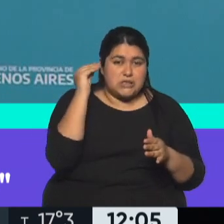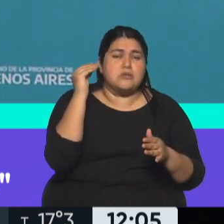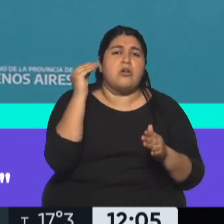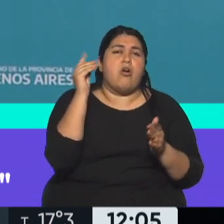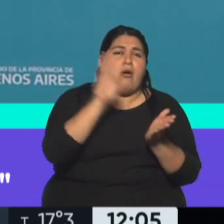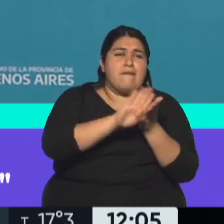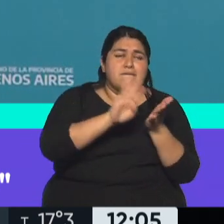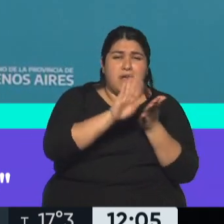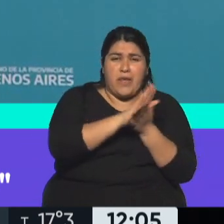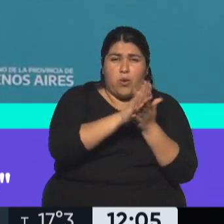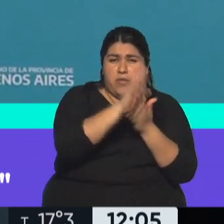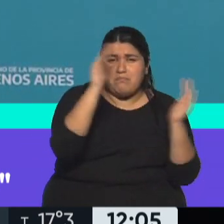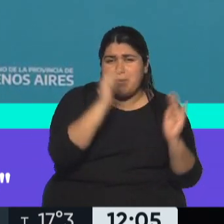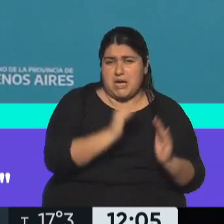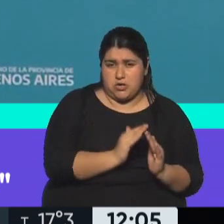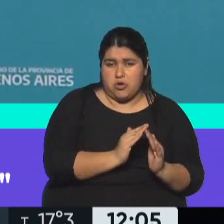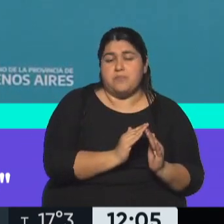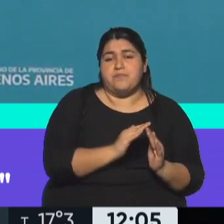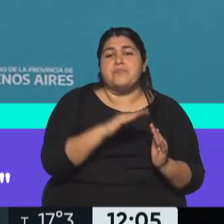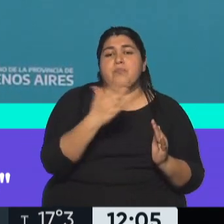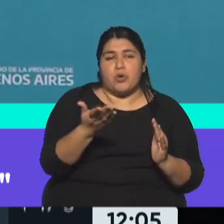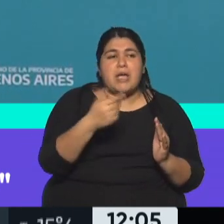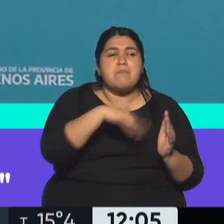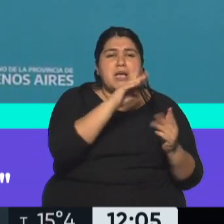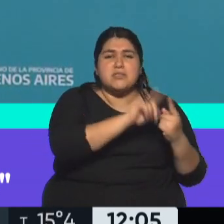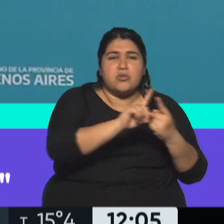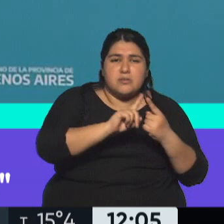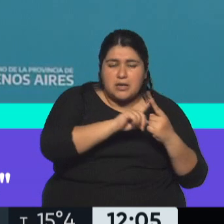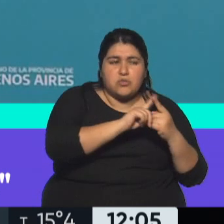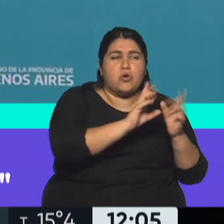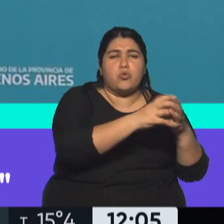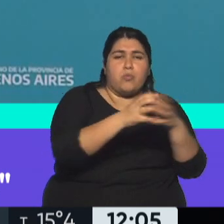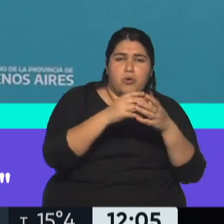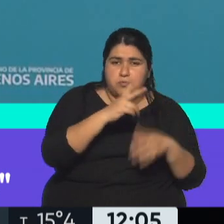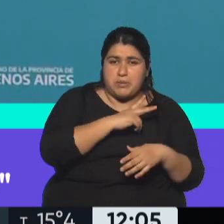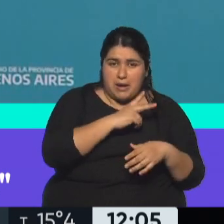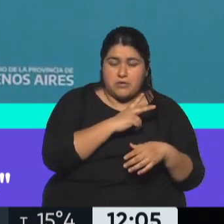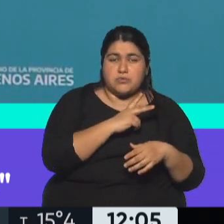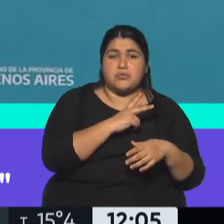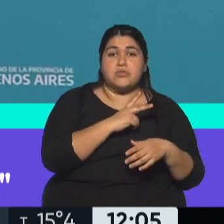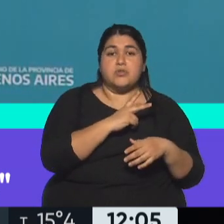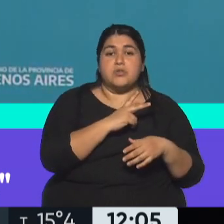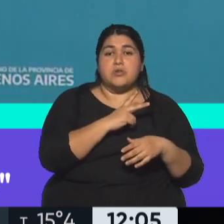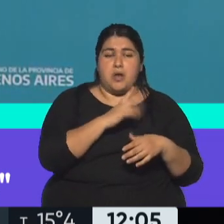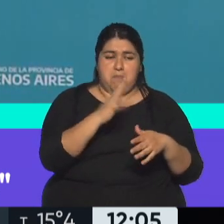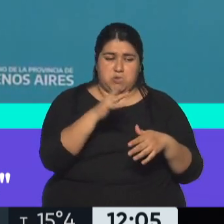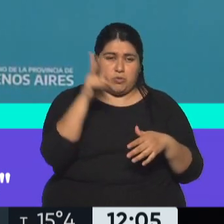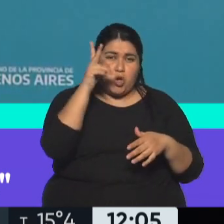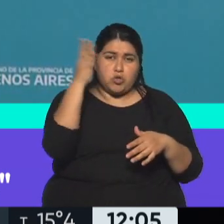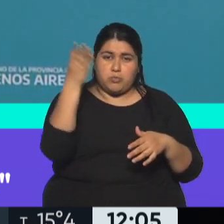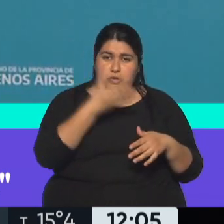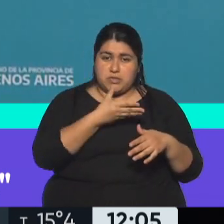muchísimo. Llegó a representar con acreedores privados el 8%,